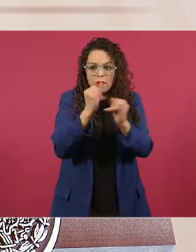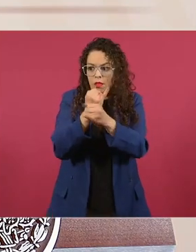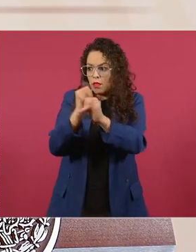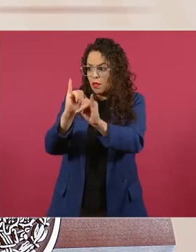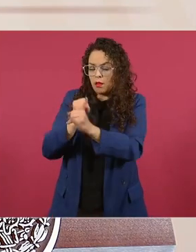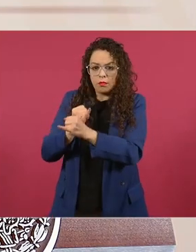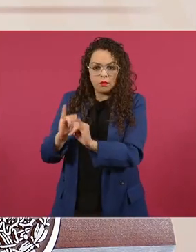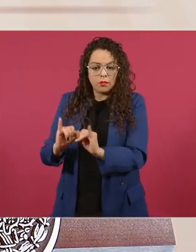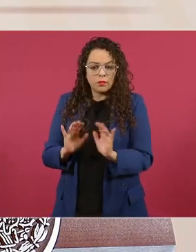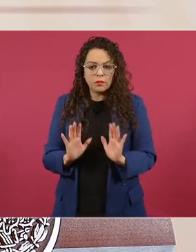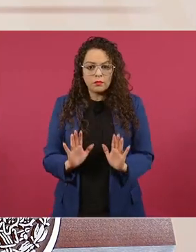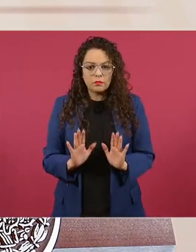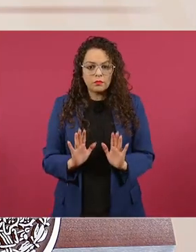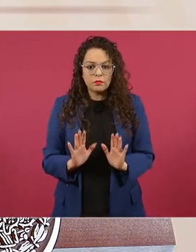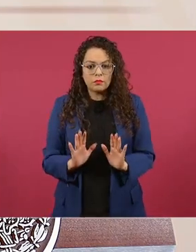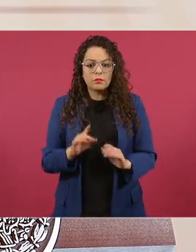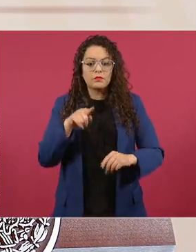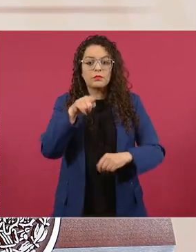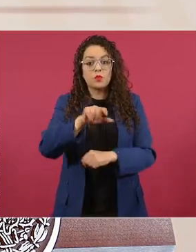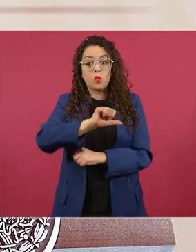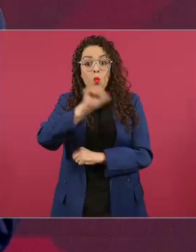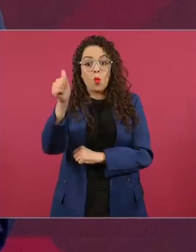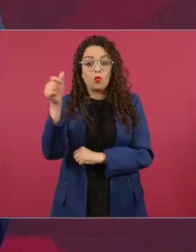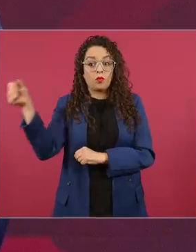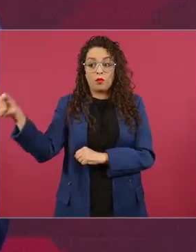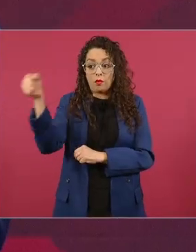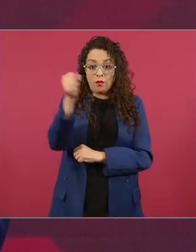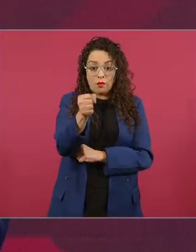situarse por encima de los demás